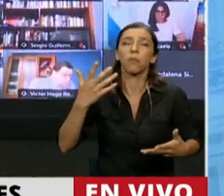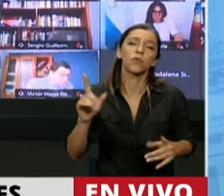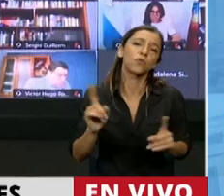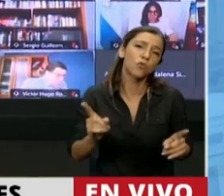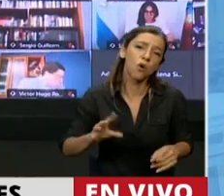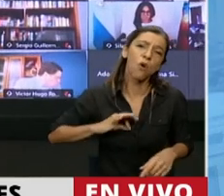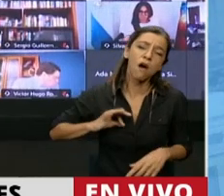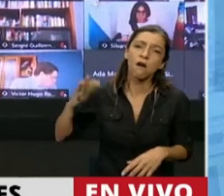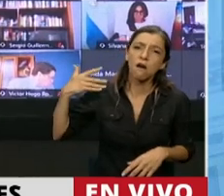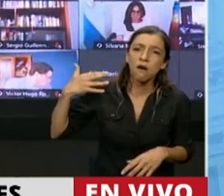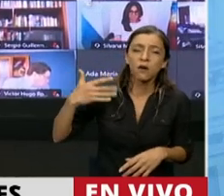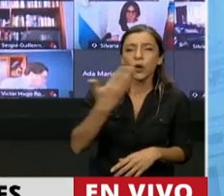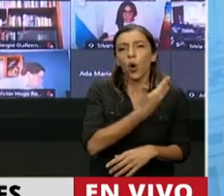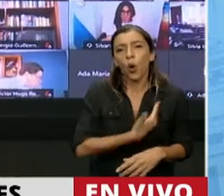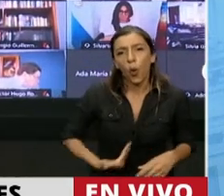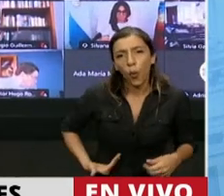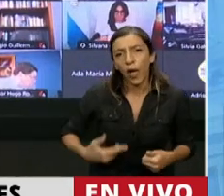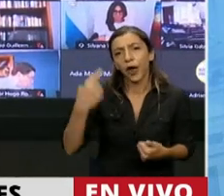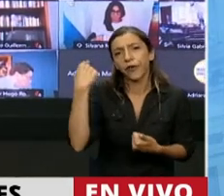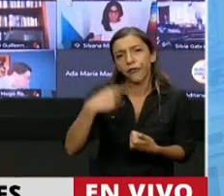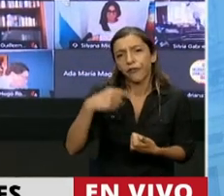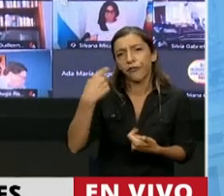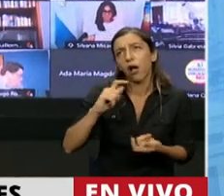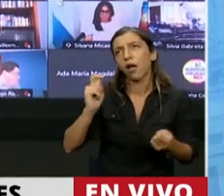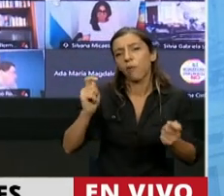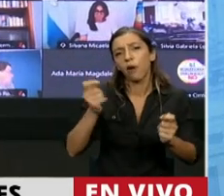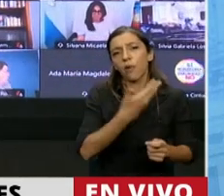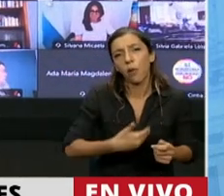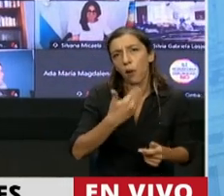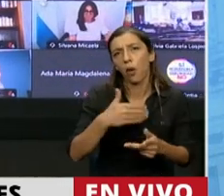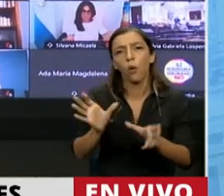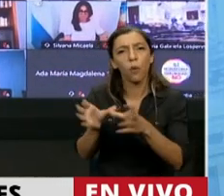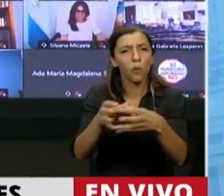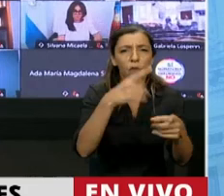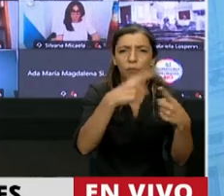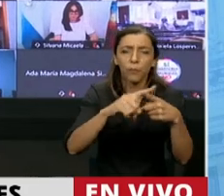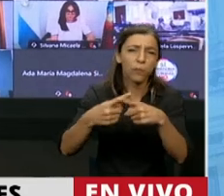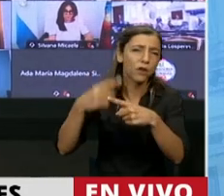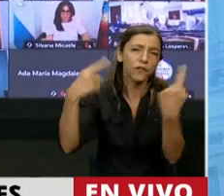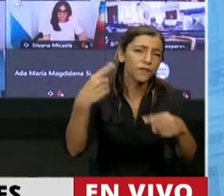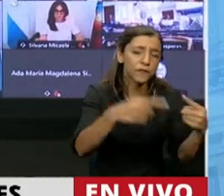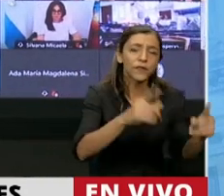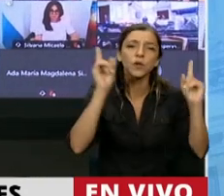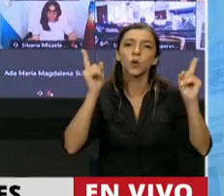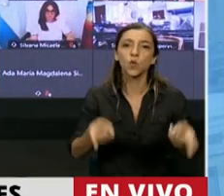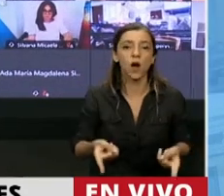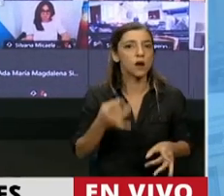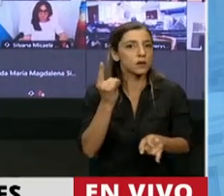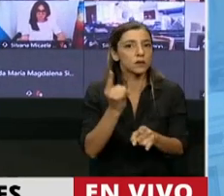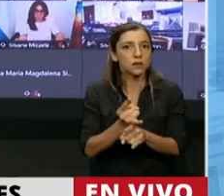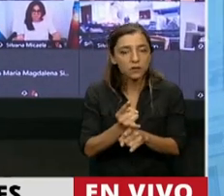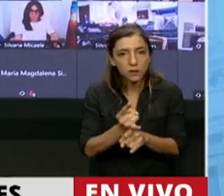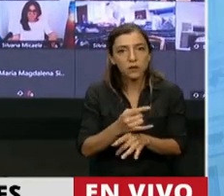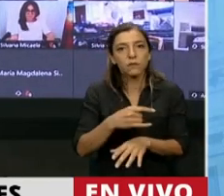lo hemos visto como gobierno tras gobierno, más allá de los colores políticos, siempre las jubiladas y